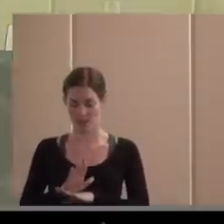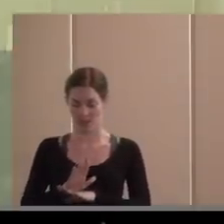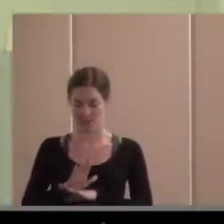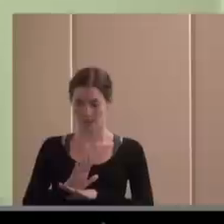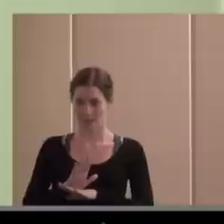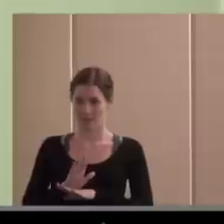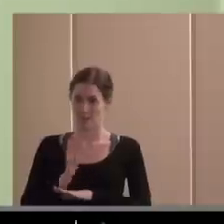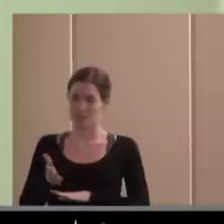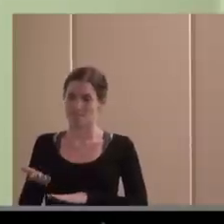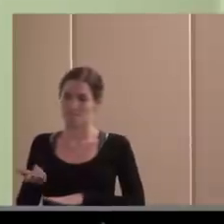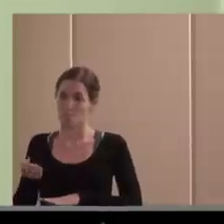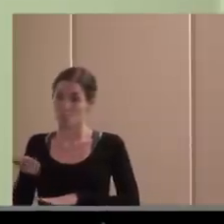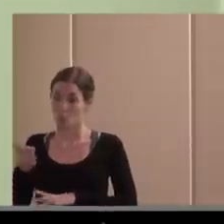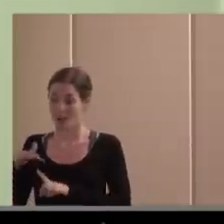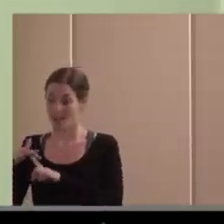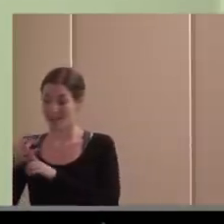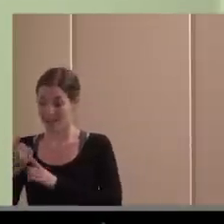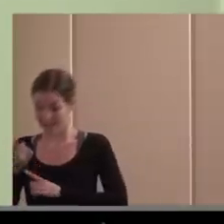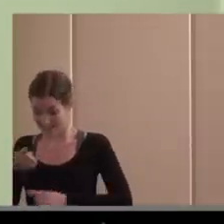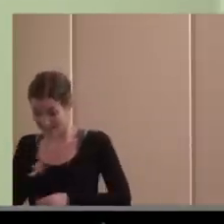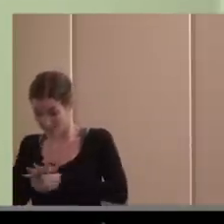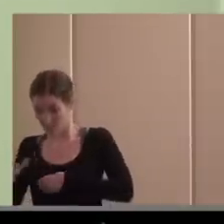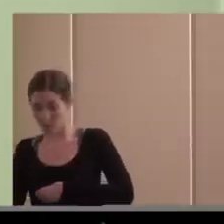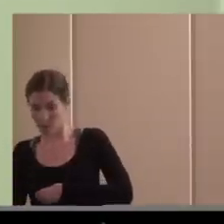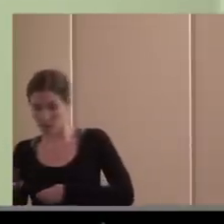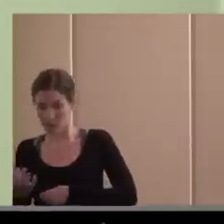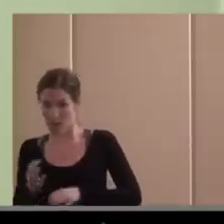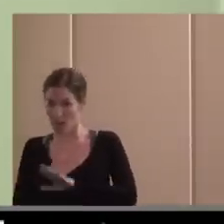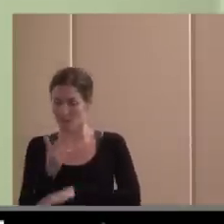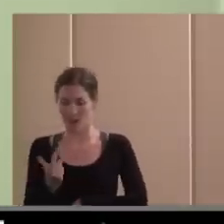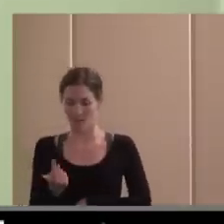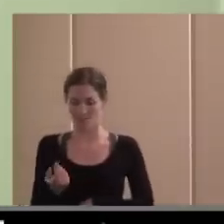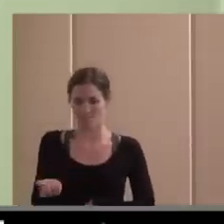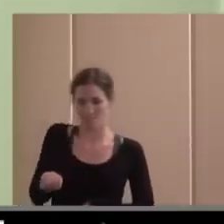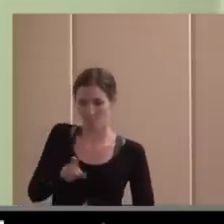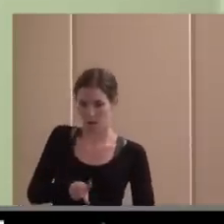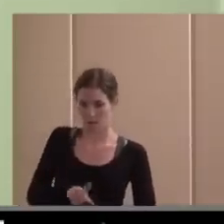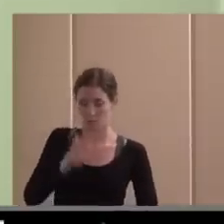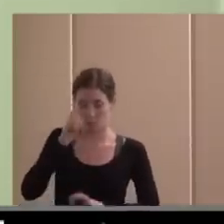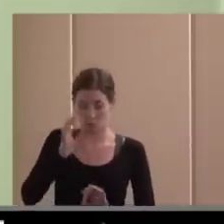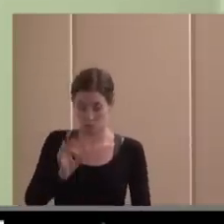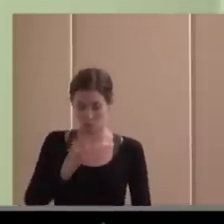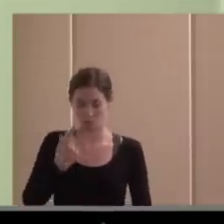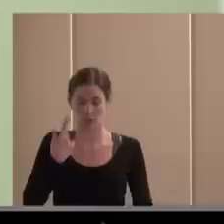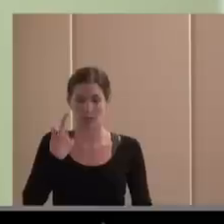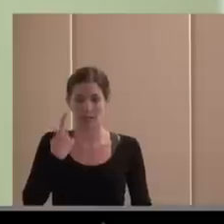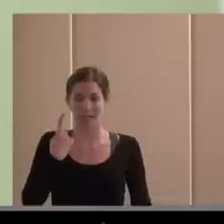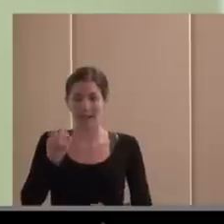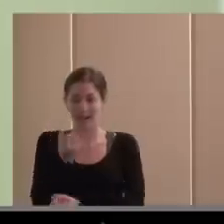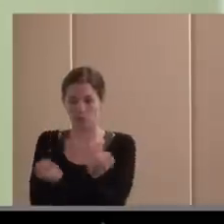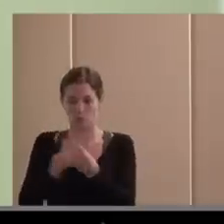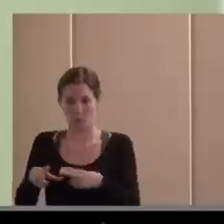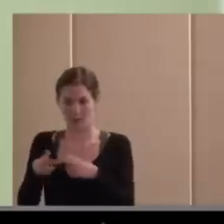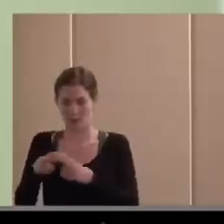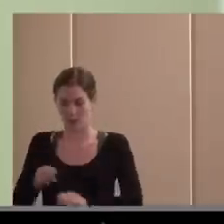deberían actuar pues creo que como la economía social no está conformada yo desde hace unos años